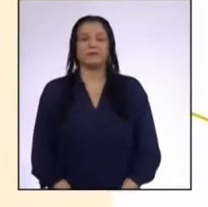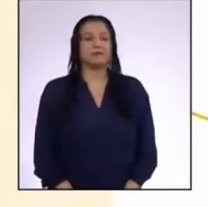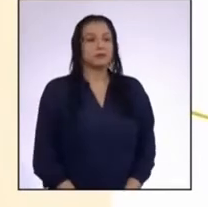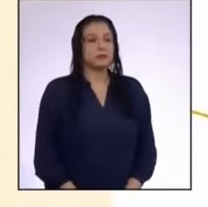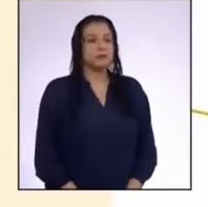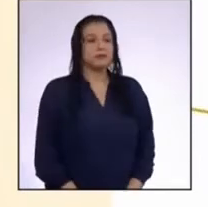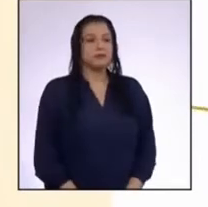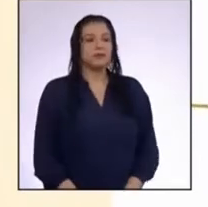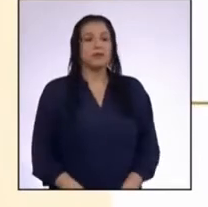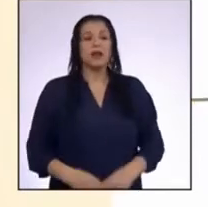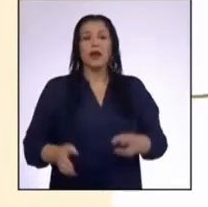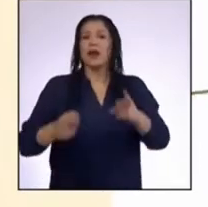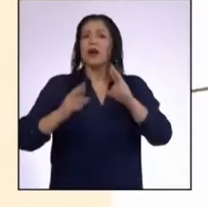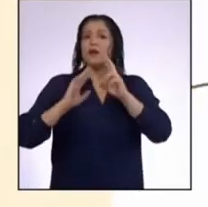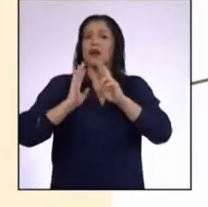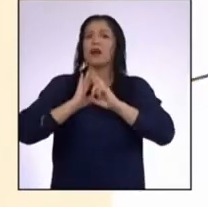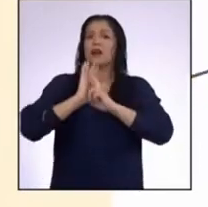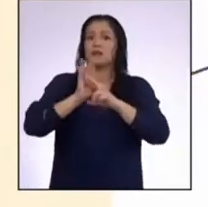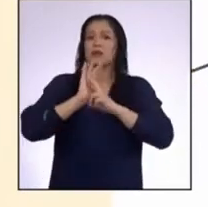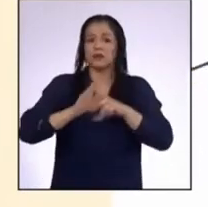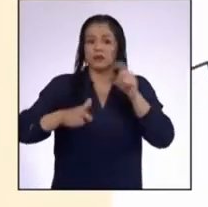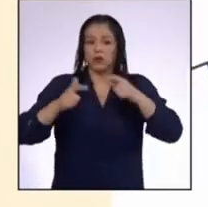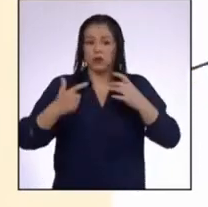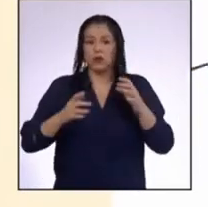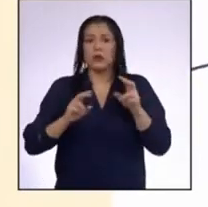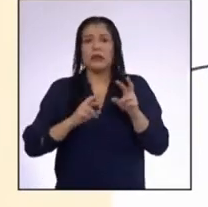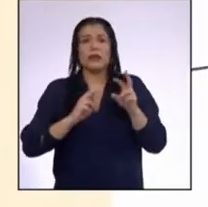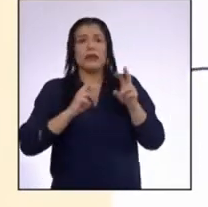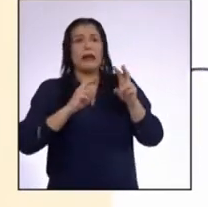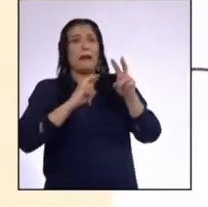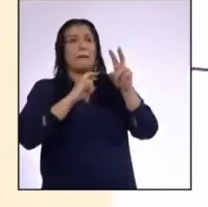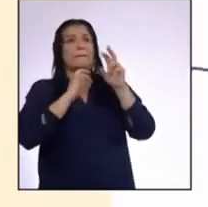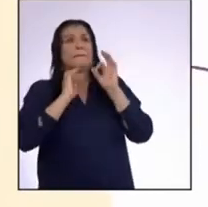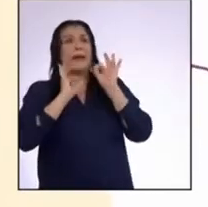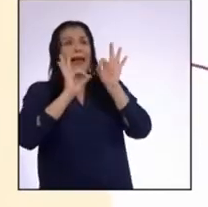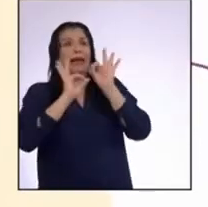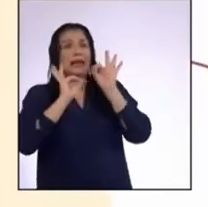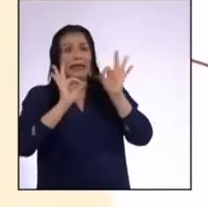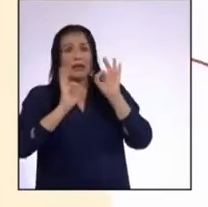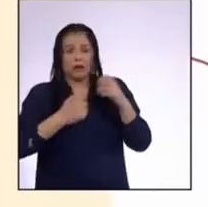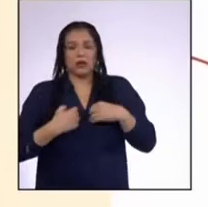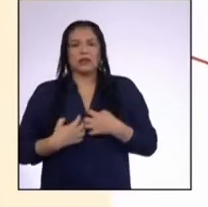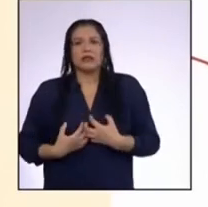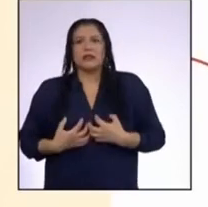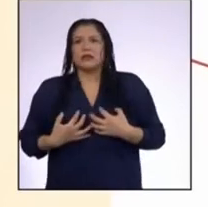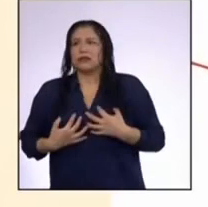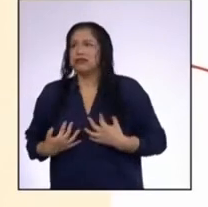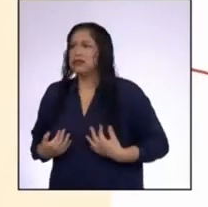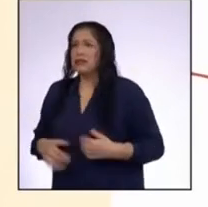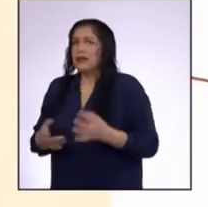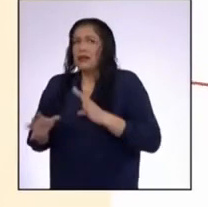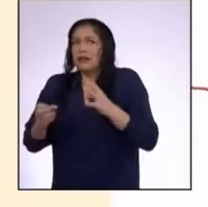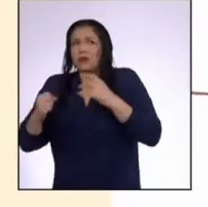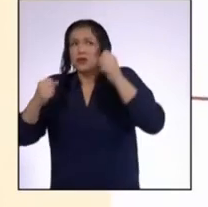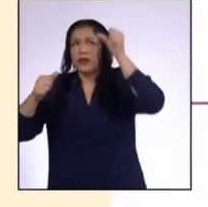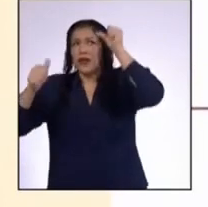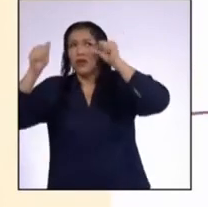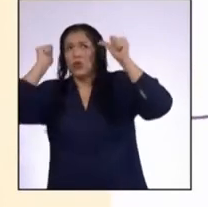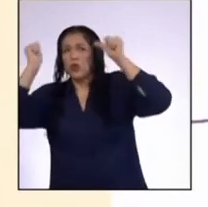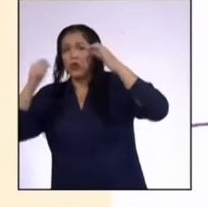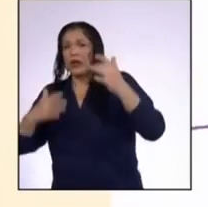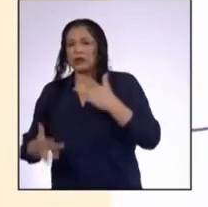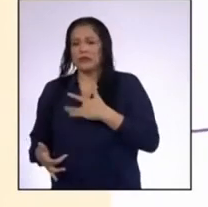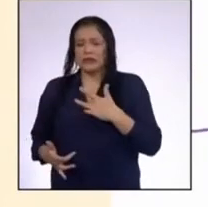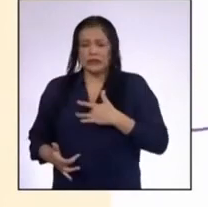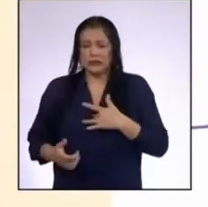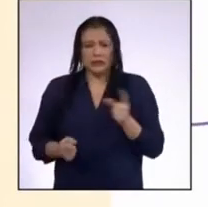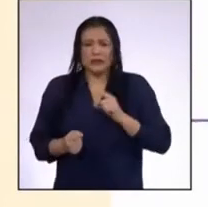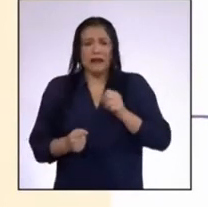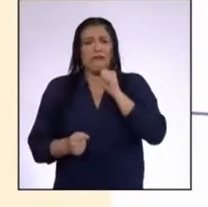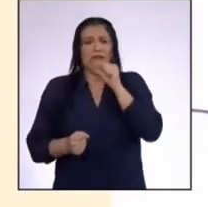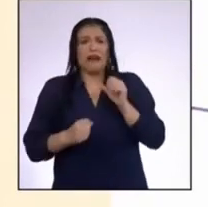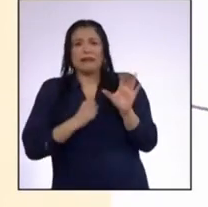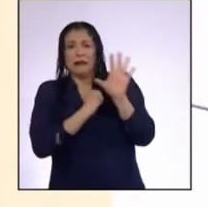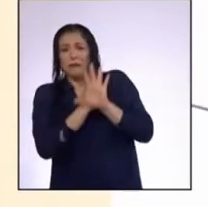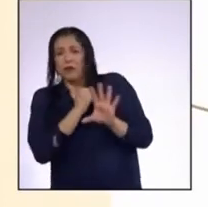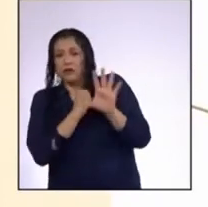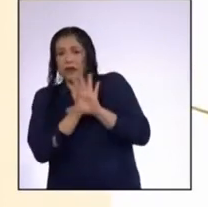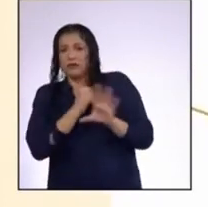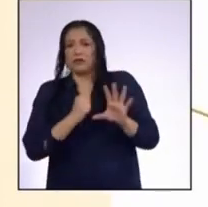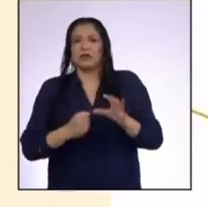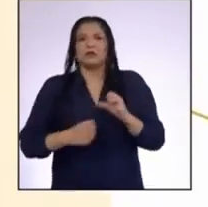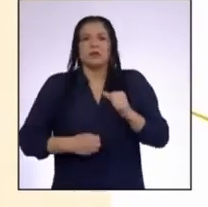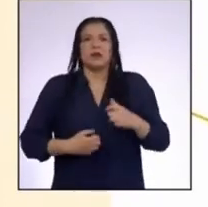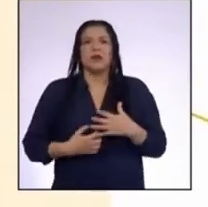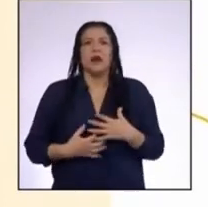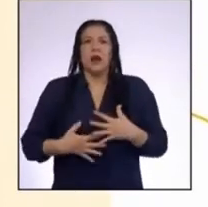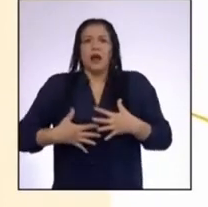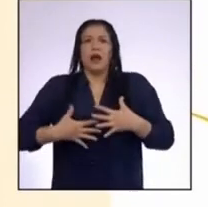Aparece como respuesta ante una amenaza o peligro Ante el que se genera ansiedad, incertidumbre o sensación de inseguridad Nos falta